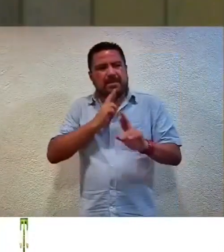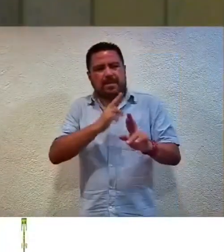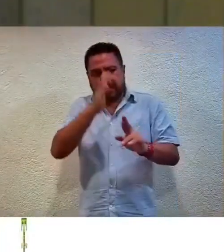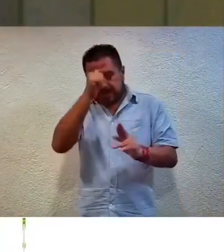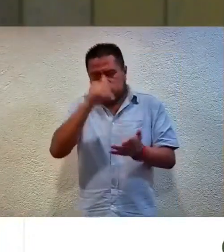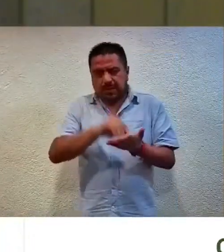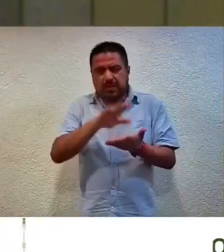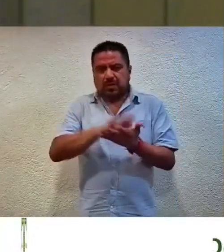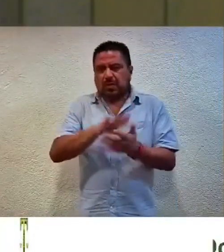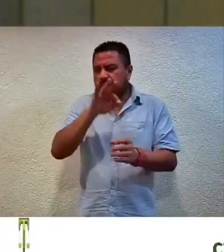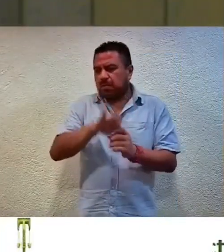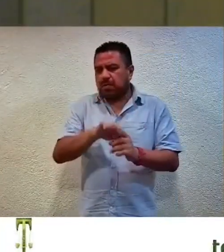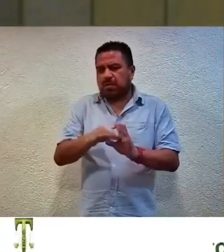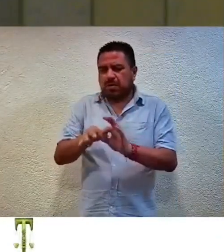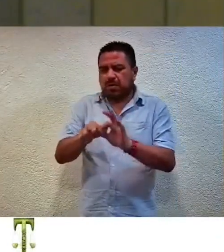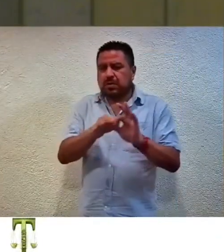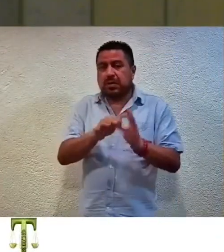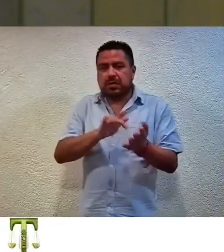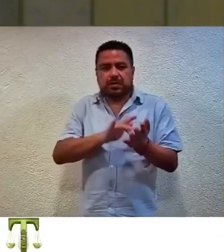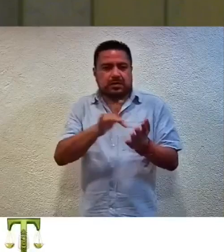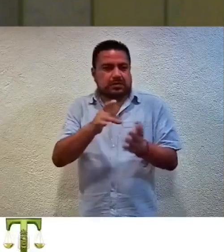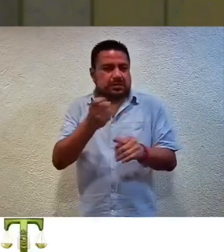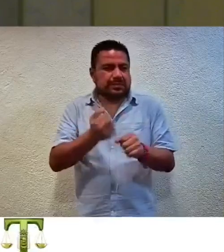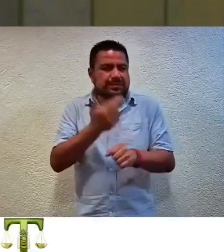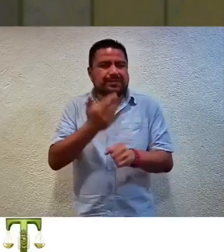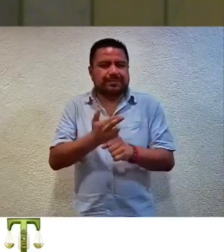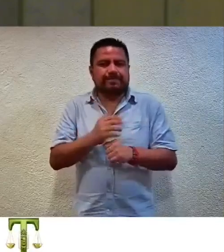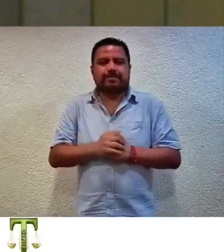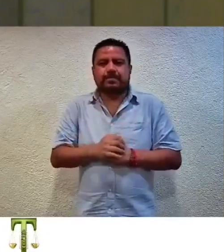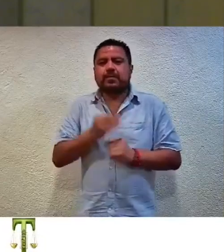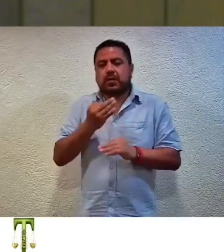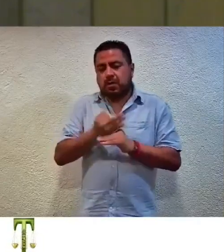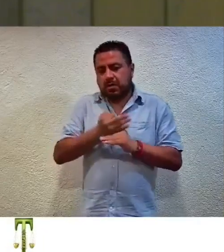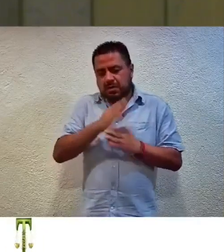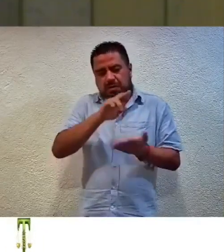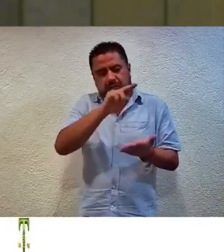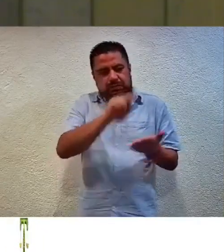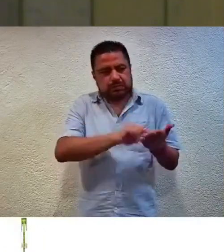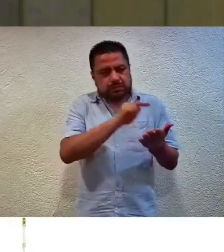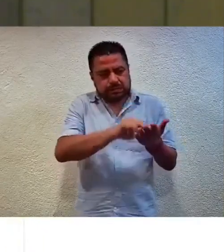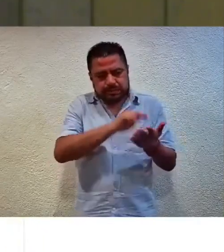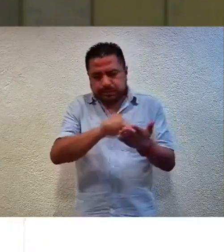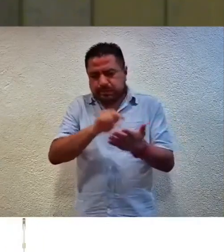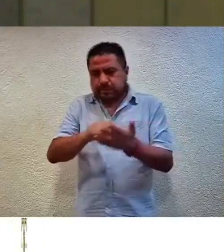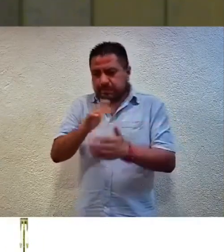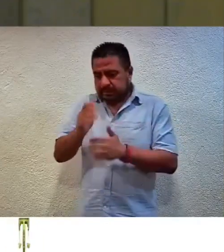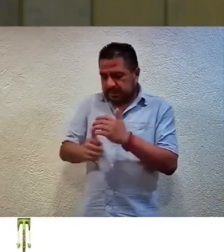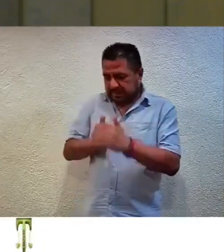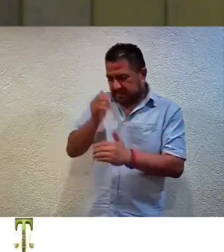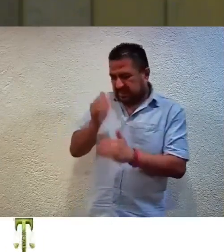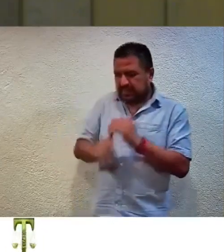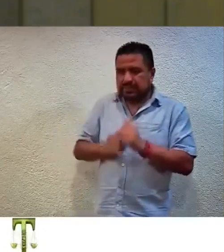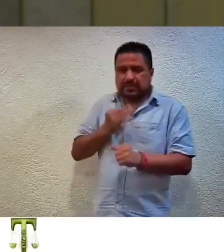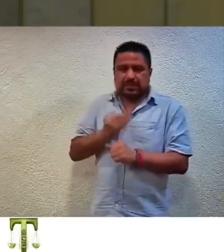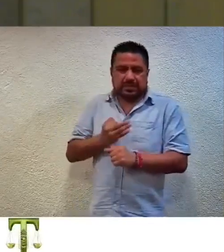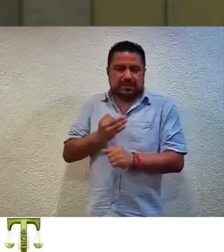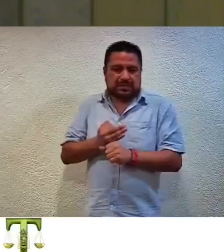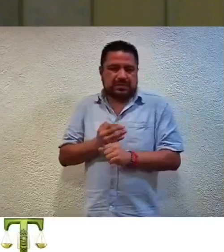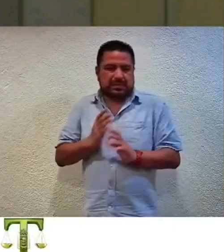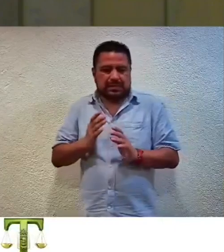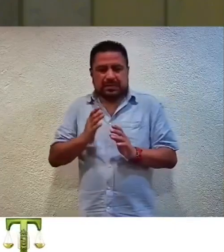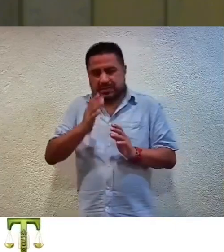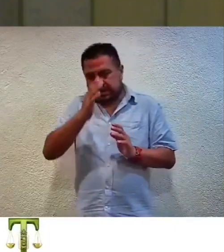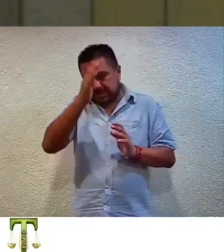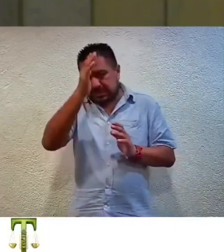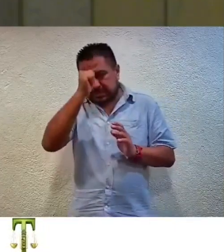por unanimidad de votos. Gracias, secretaria. Sírvase recabar al finalizar esta sesión las firmas